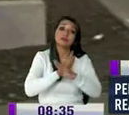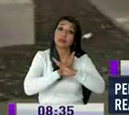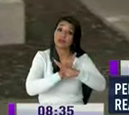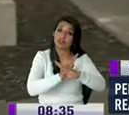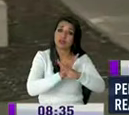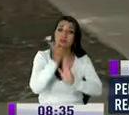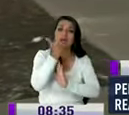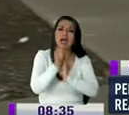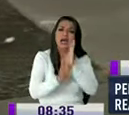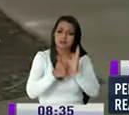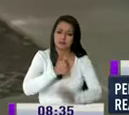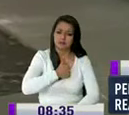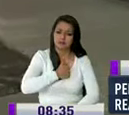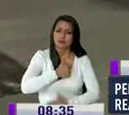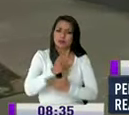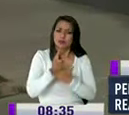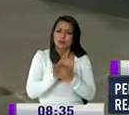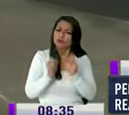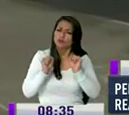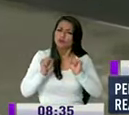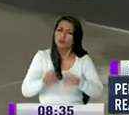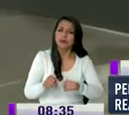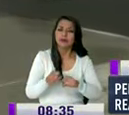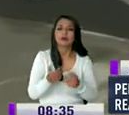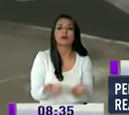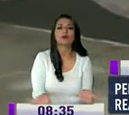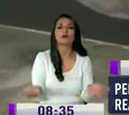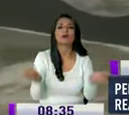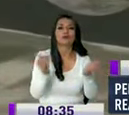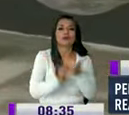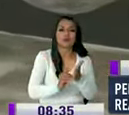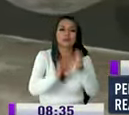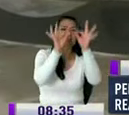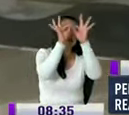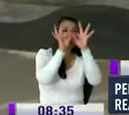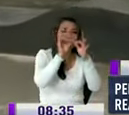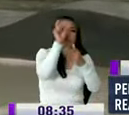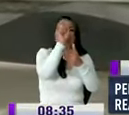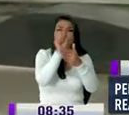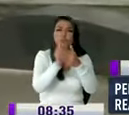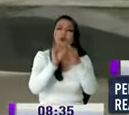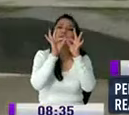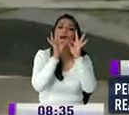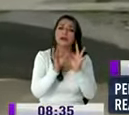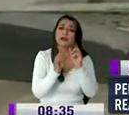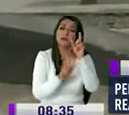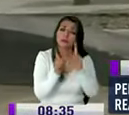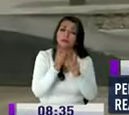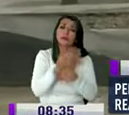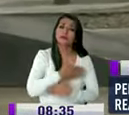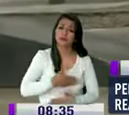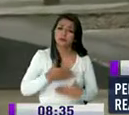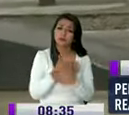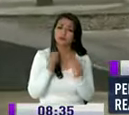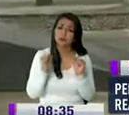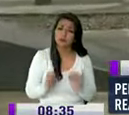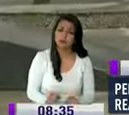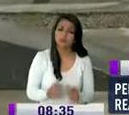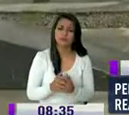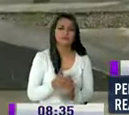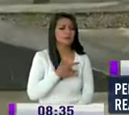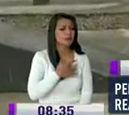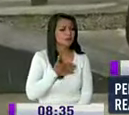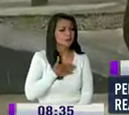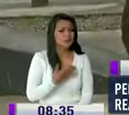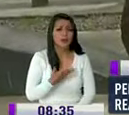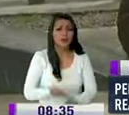el arte que expresan ellos lo logramos reparar y que la gente pueda disfrutar de su arte es lamentable que